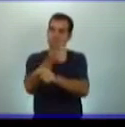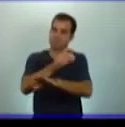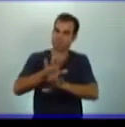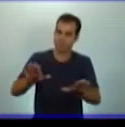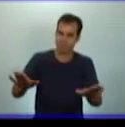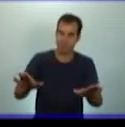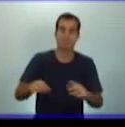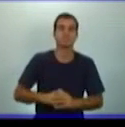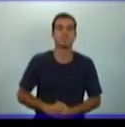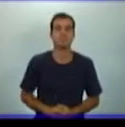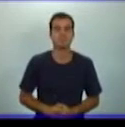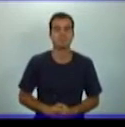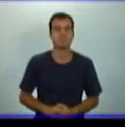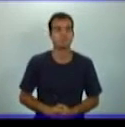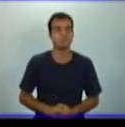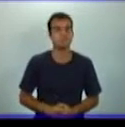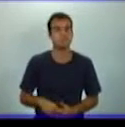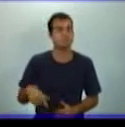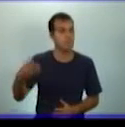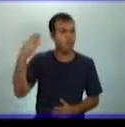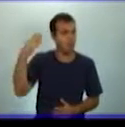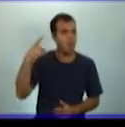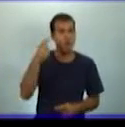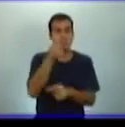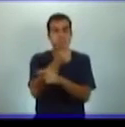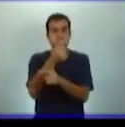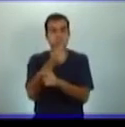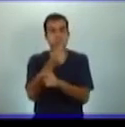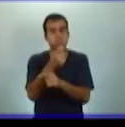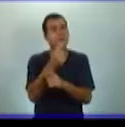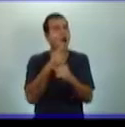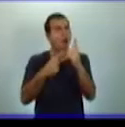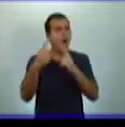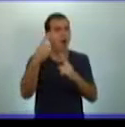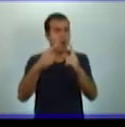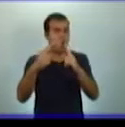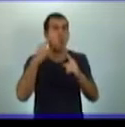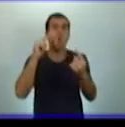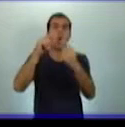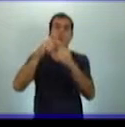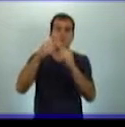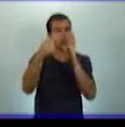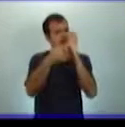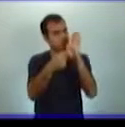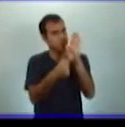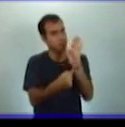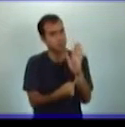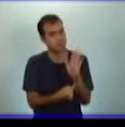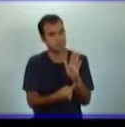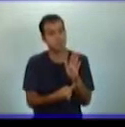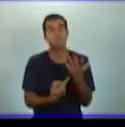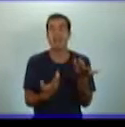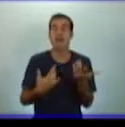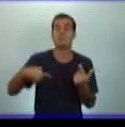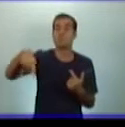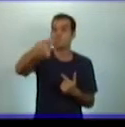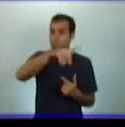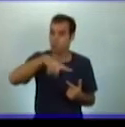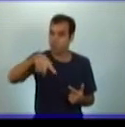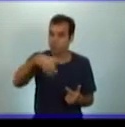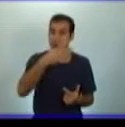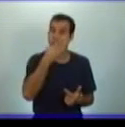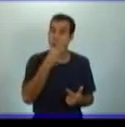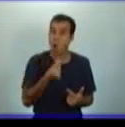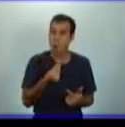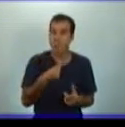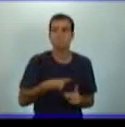ellos trabajaron con unos cuantos objetivos para que usted, querido adolescente, incorporara